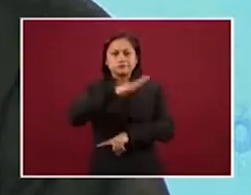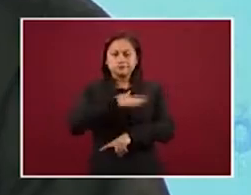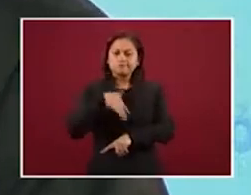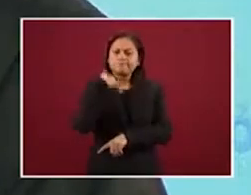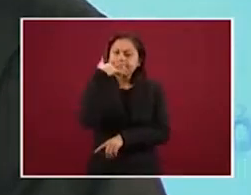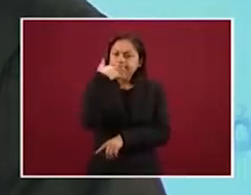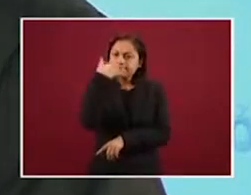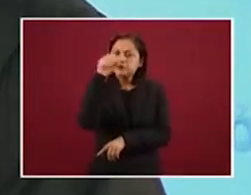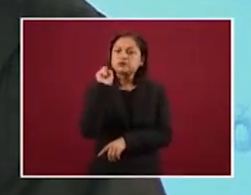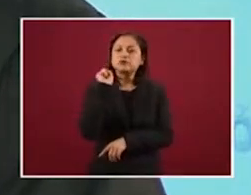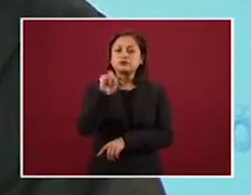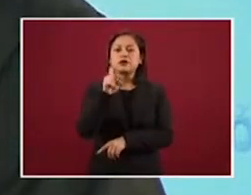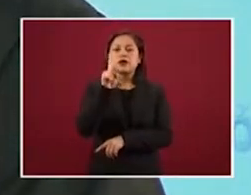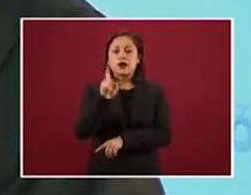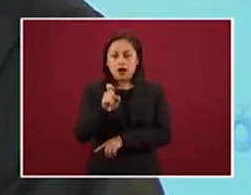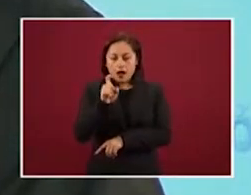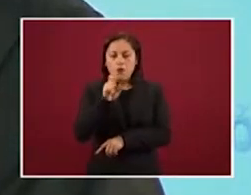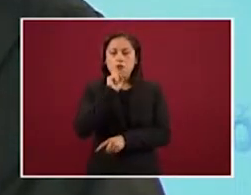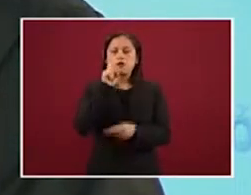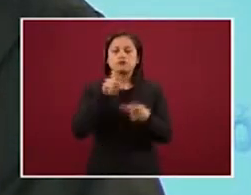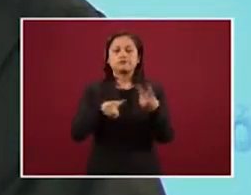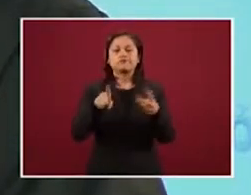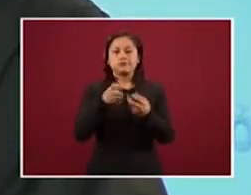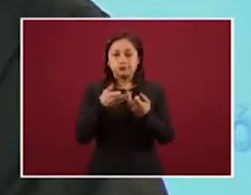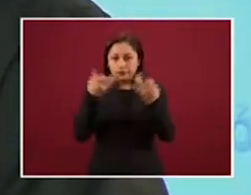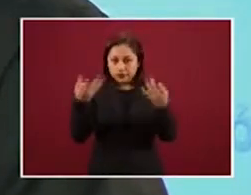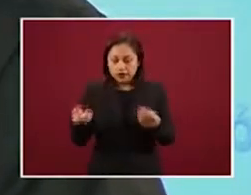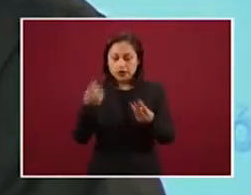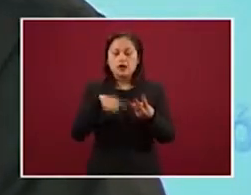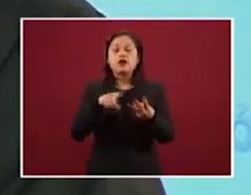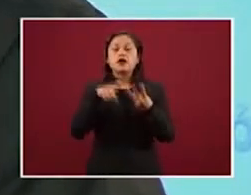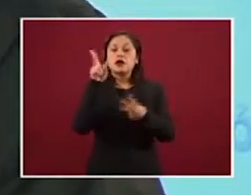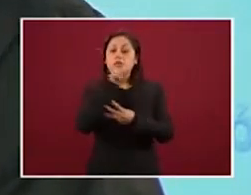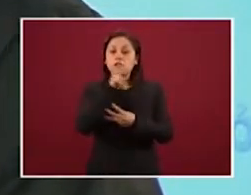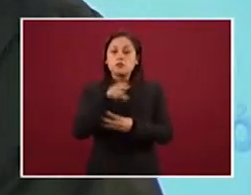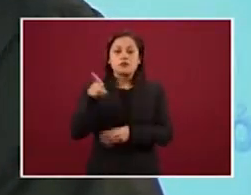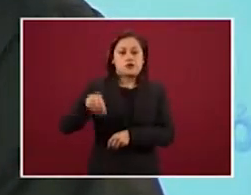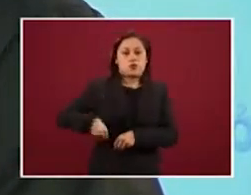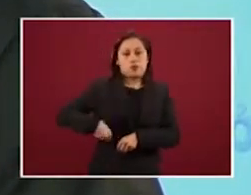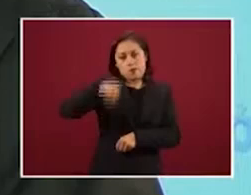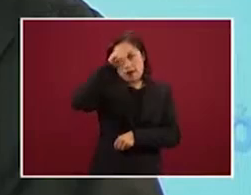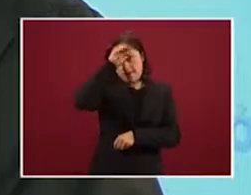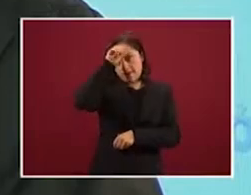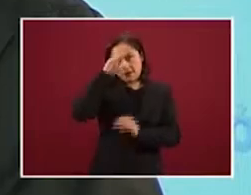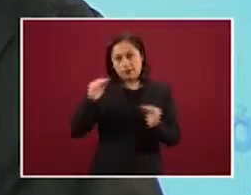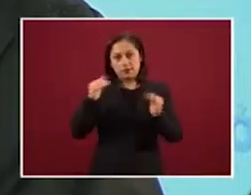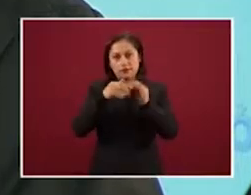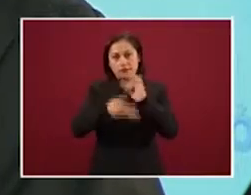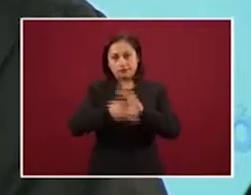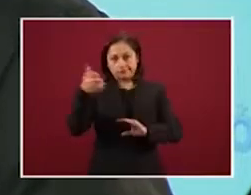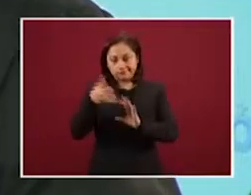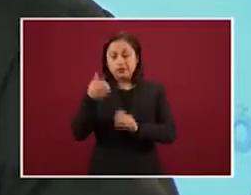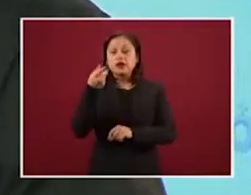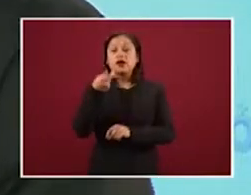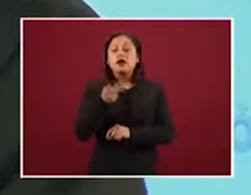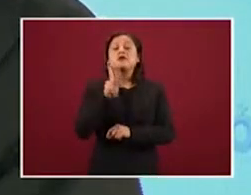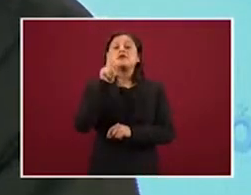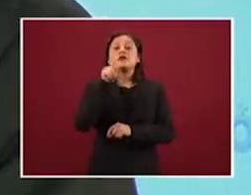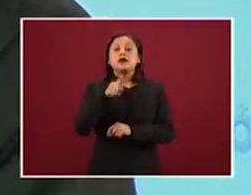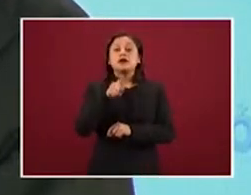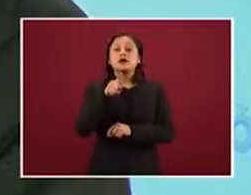sino también de la tierra y del aire debido a la actividad minera y que nunca se ha hecho nada para resolver las